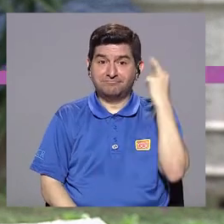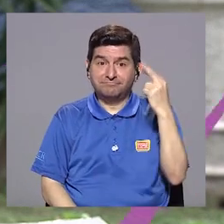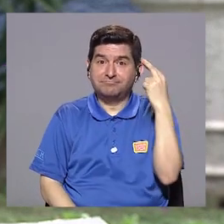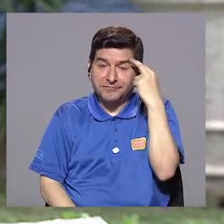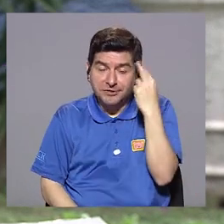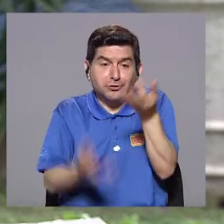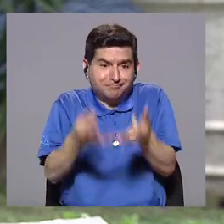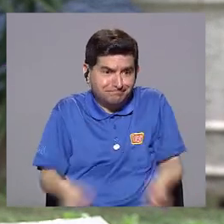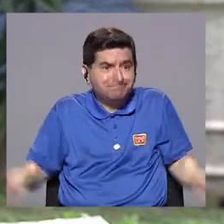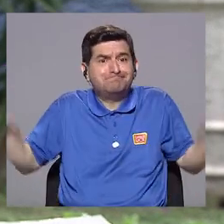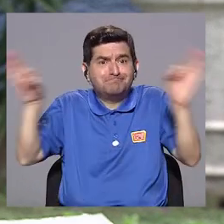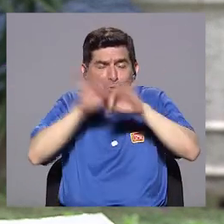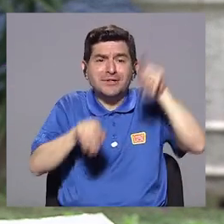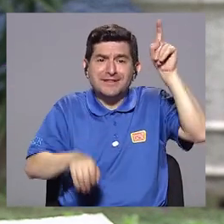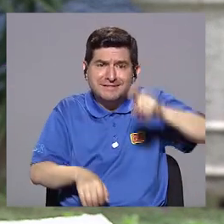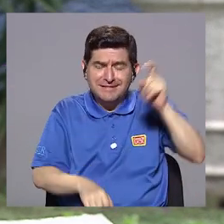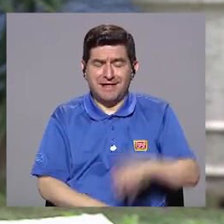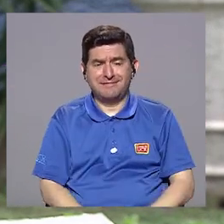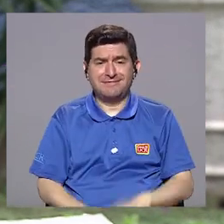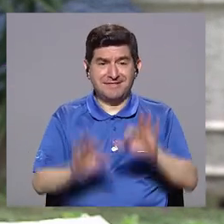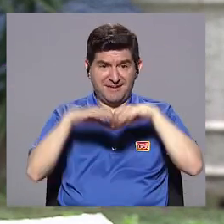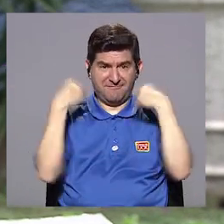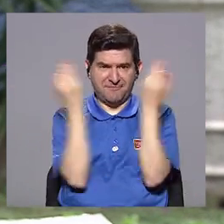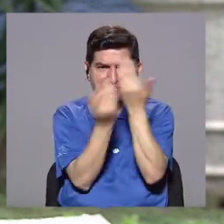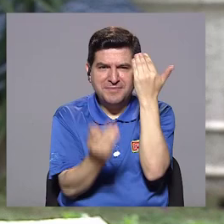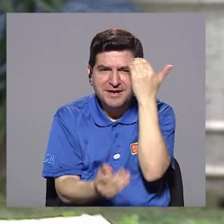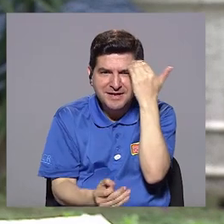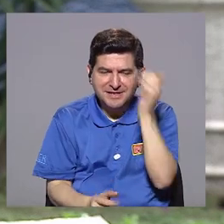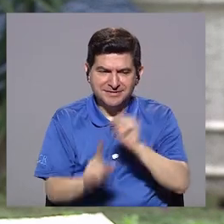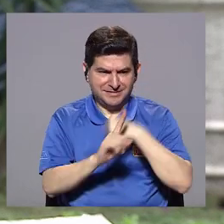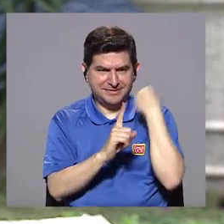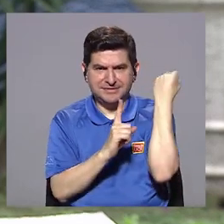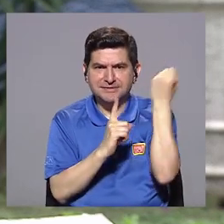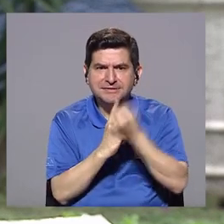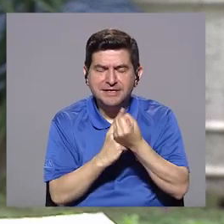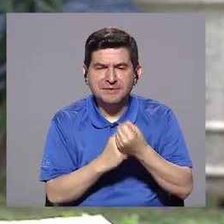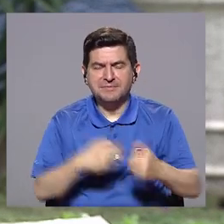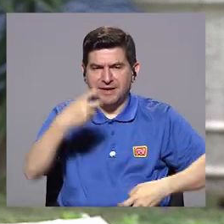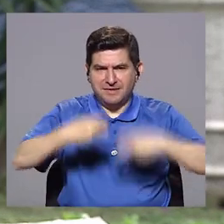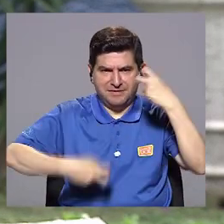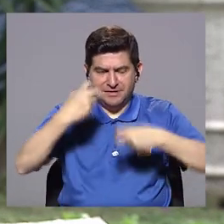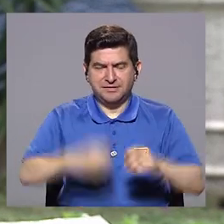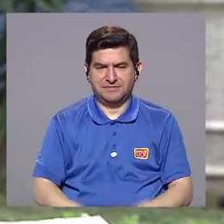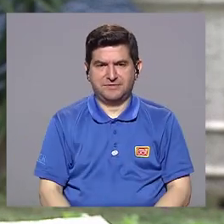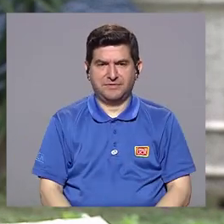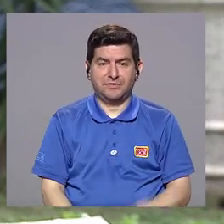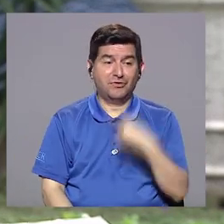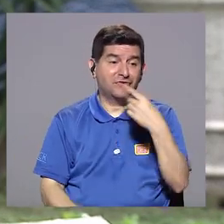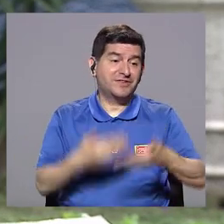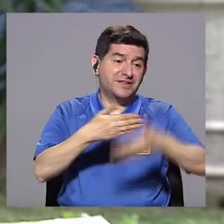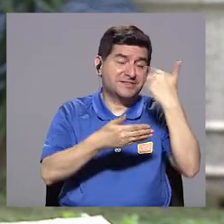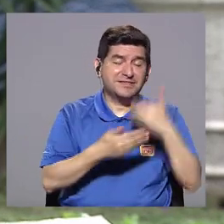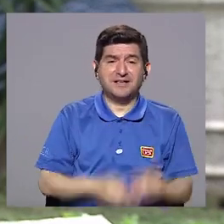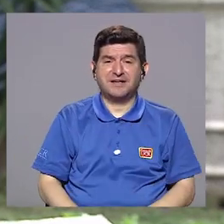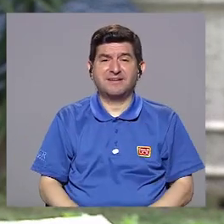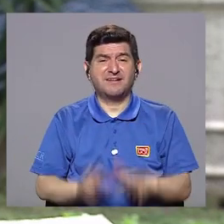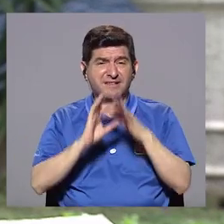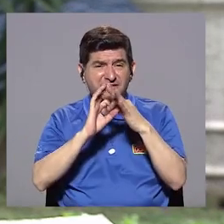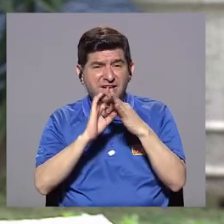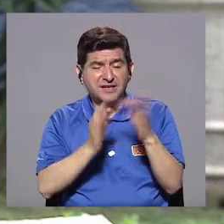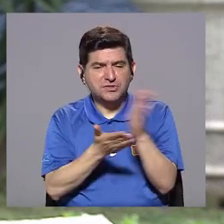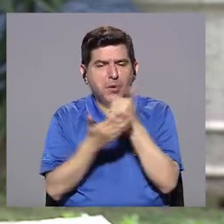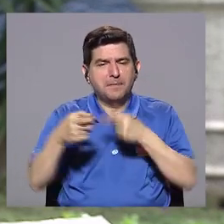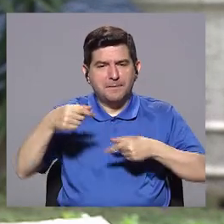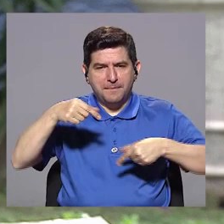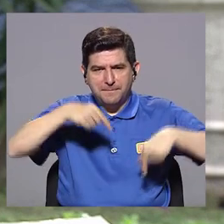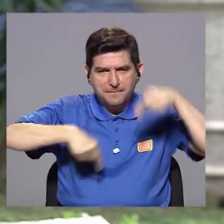por lo tanto es muy importante y es muy necesario que la familia conozca este trastorno. Porque como venimos diciendo, mucho tiene que ver con